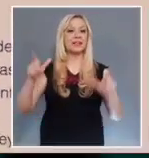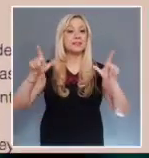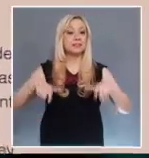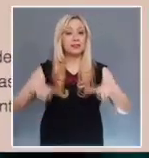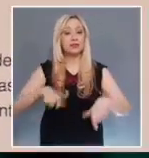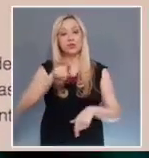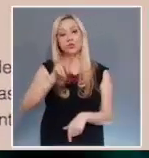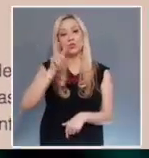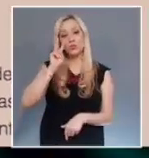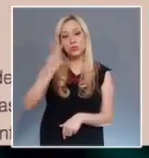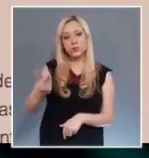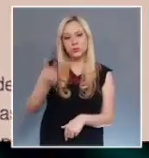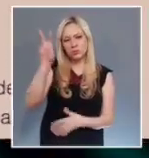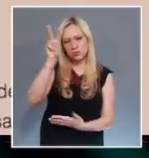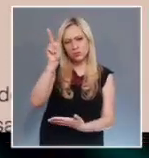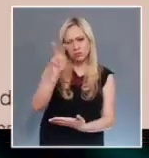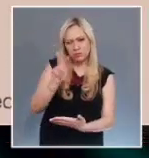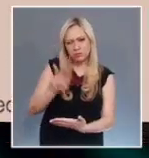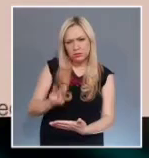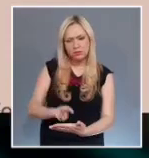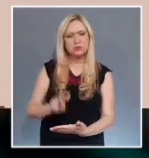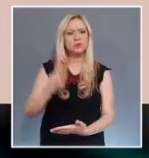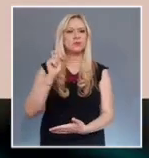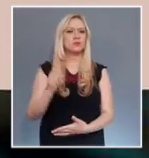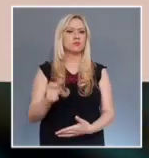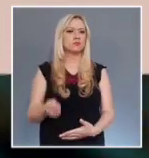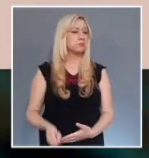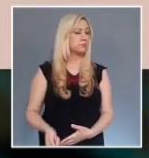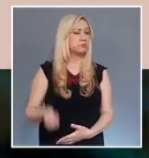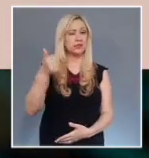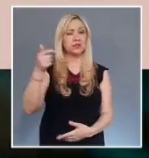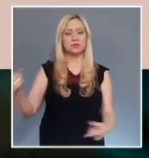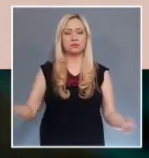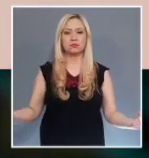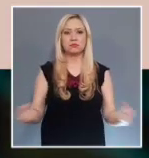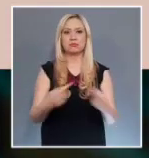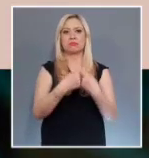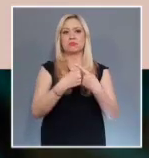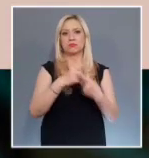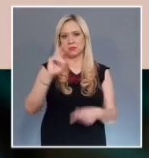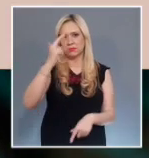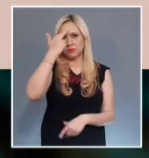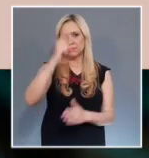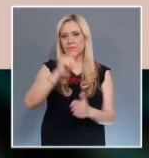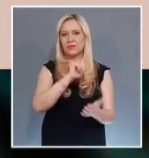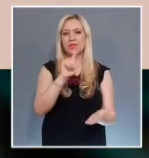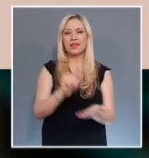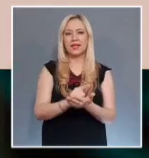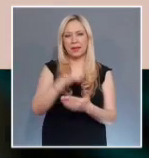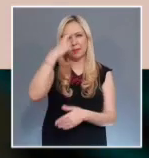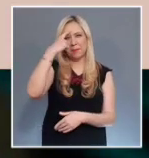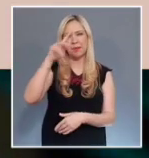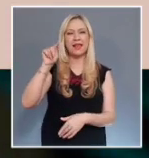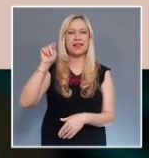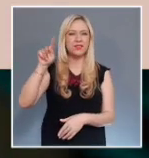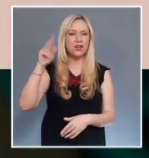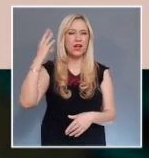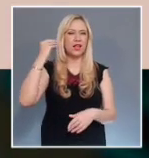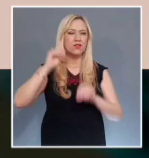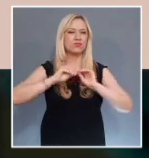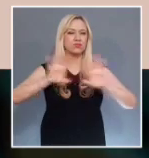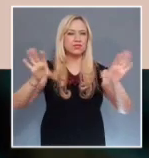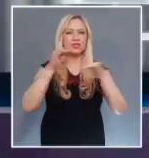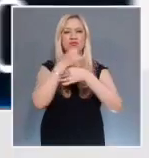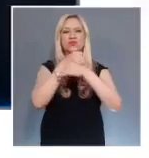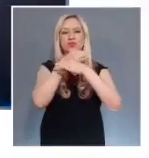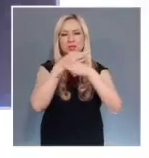que, en contra del primer decreto, el relacionado con las leyes generales de comunicación social y de responsabilidades